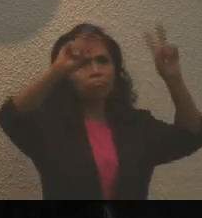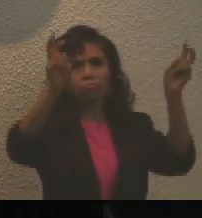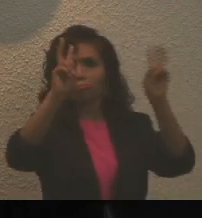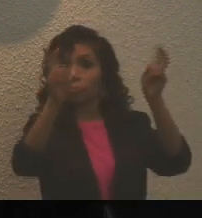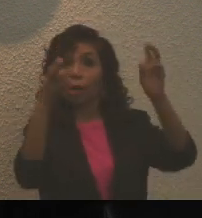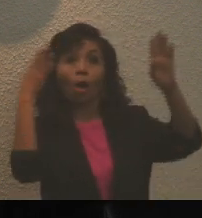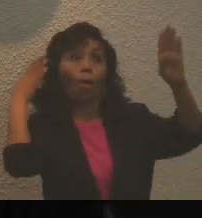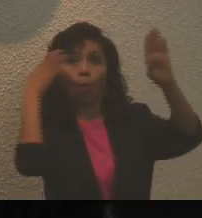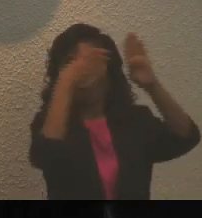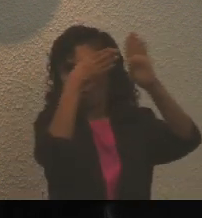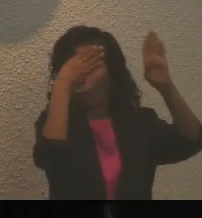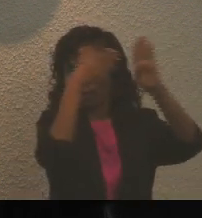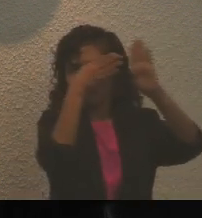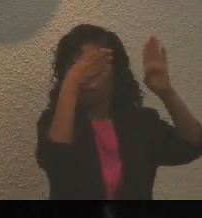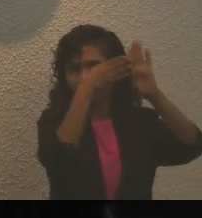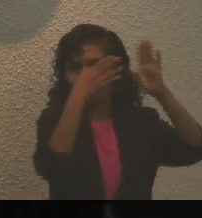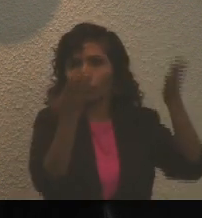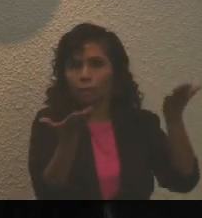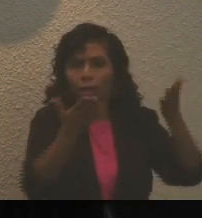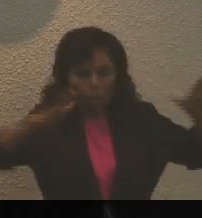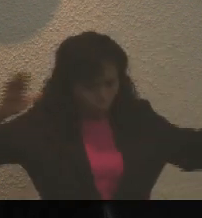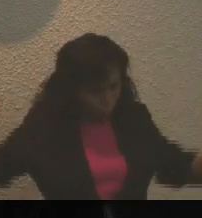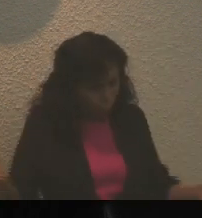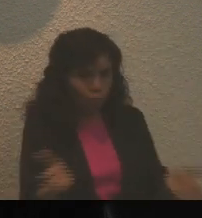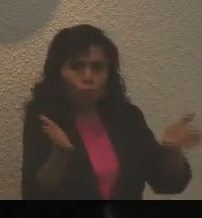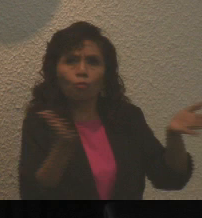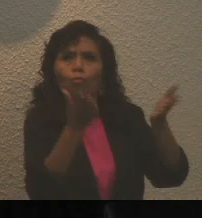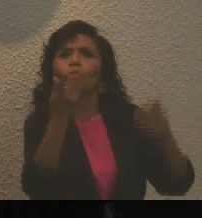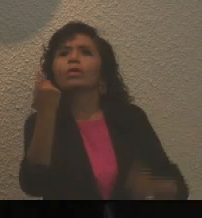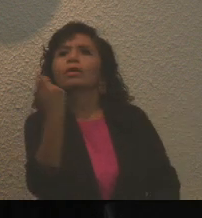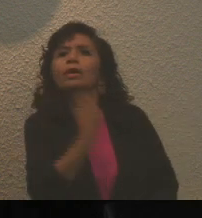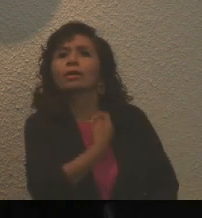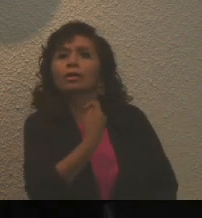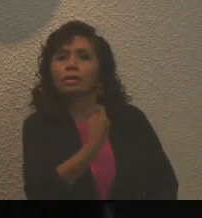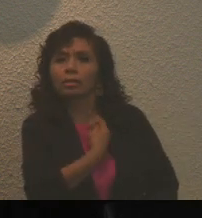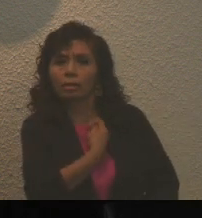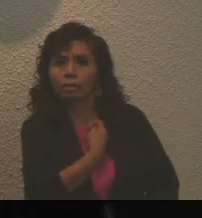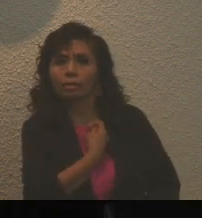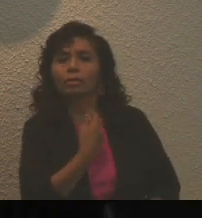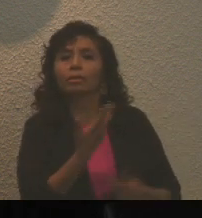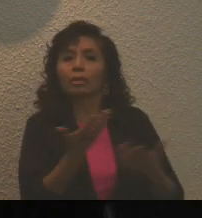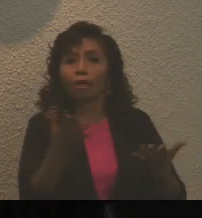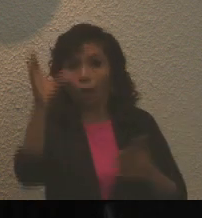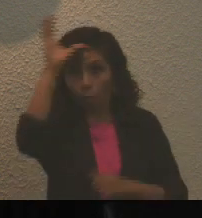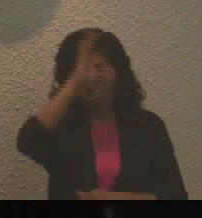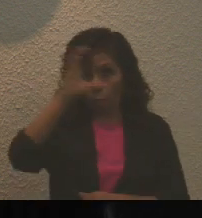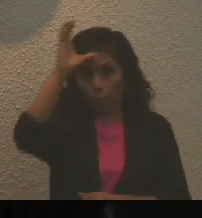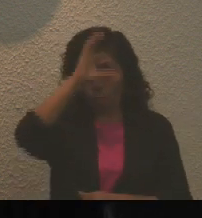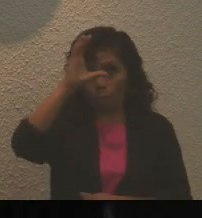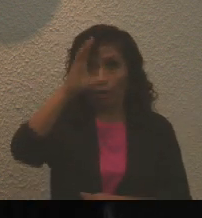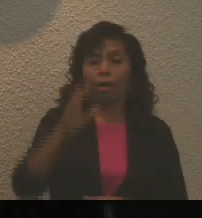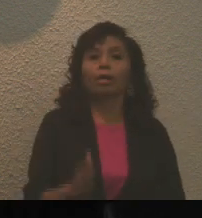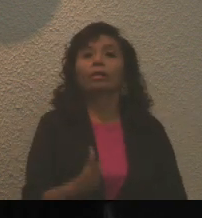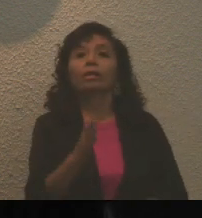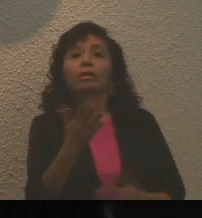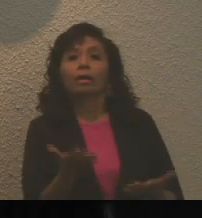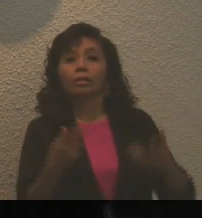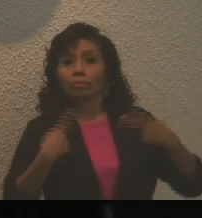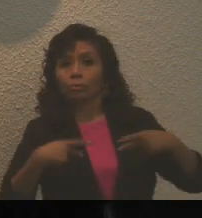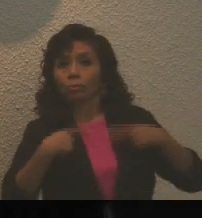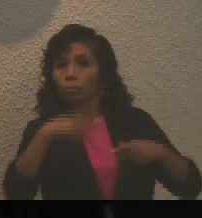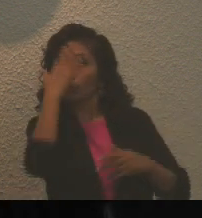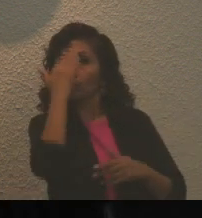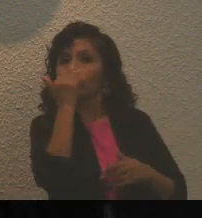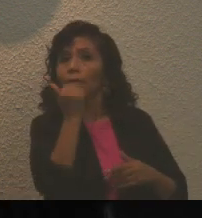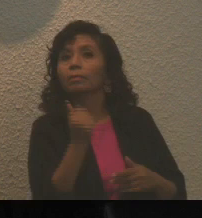finalidad sea la preservación de la identidad y el patrimonio cultural de la etnia maya en